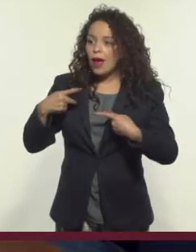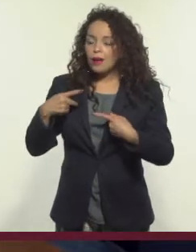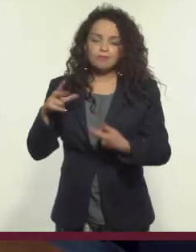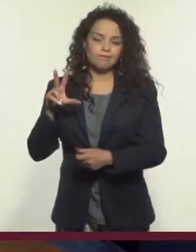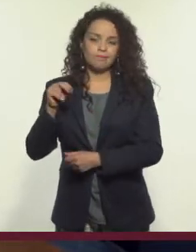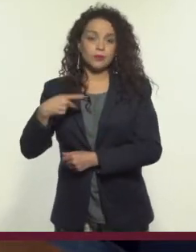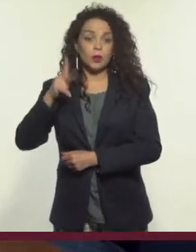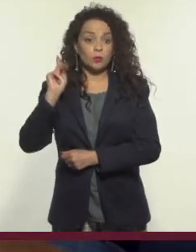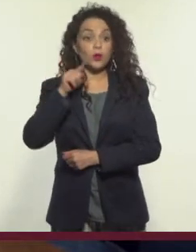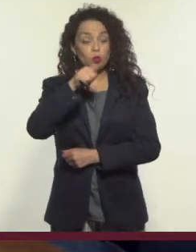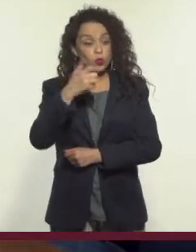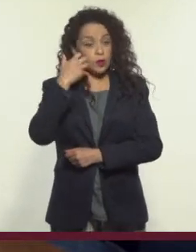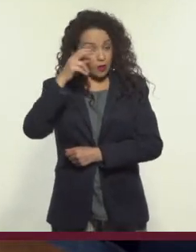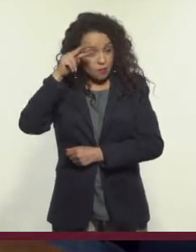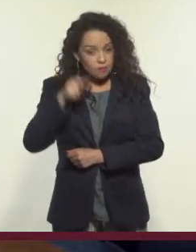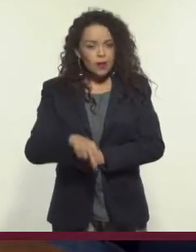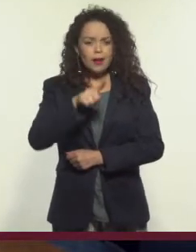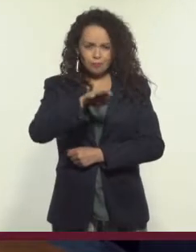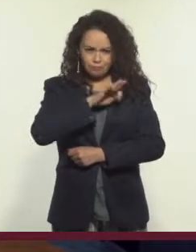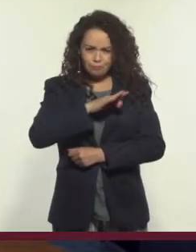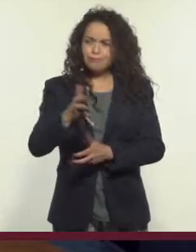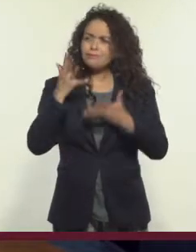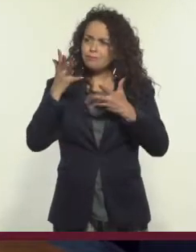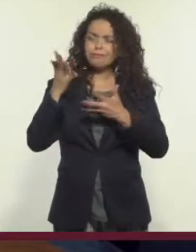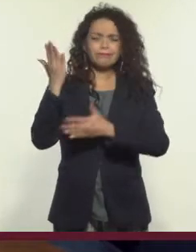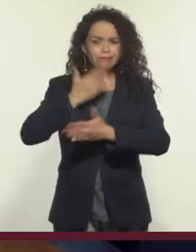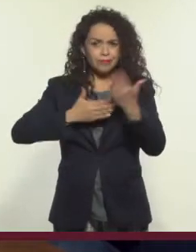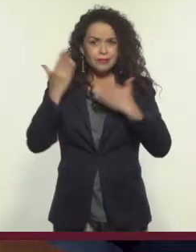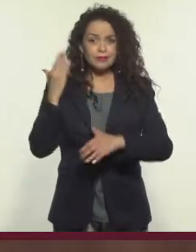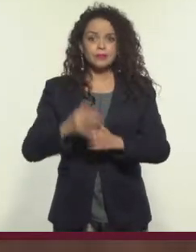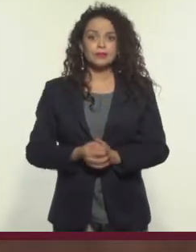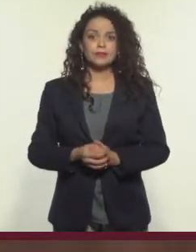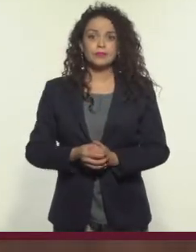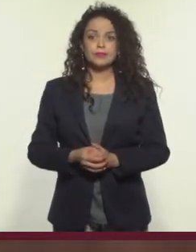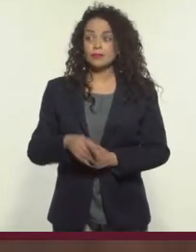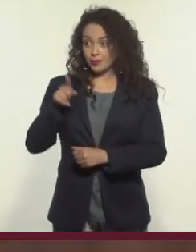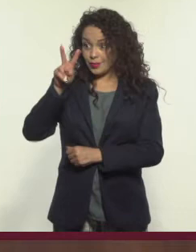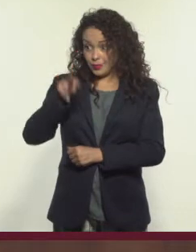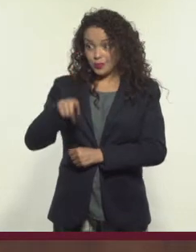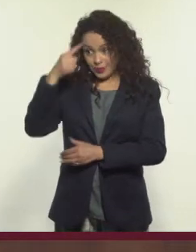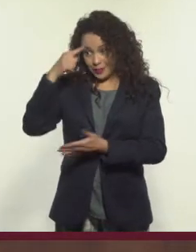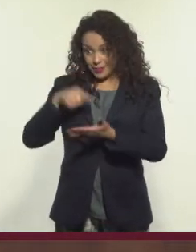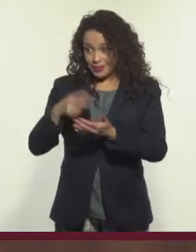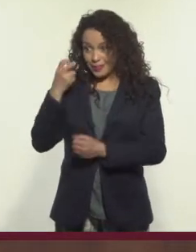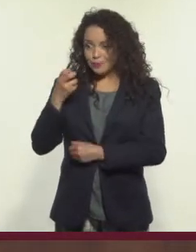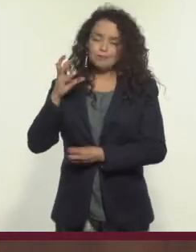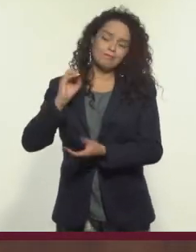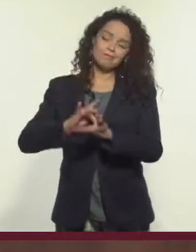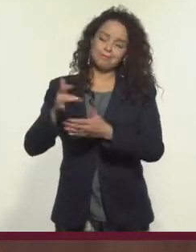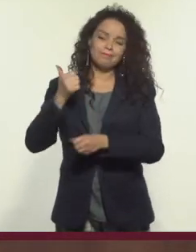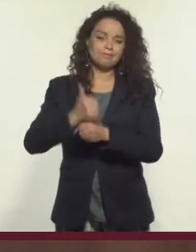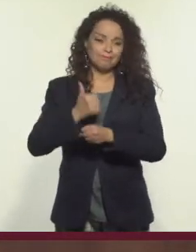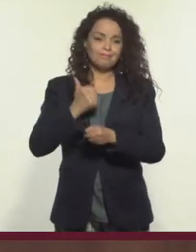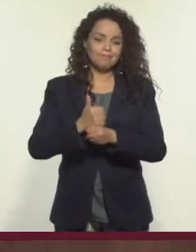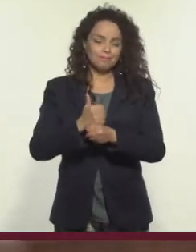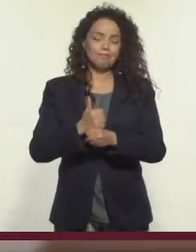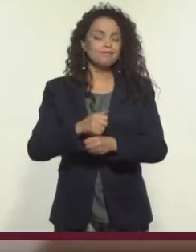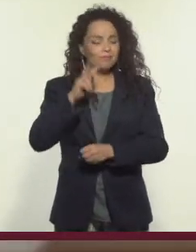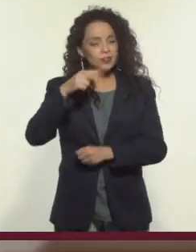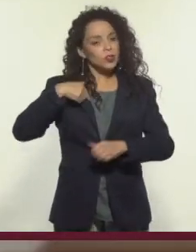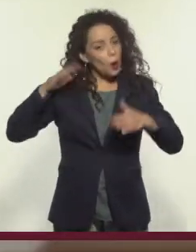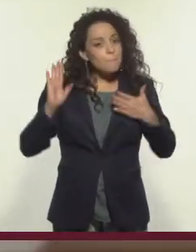pero sé que si de verdad lo quieres, lo vas a lograr. Ay, ¿de verdad lo crees? Gracias, abuelito.